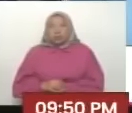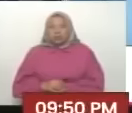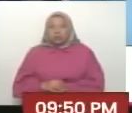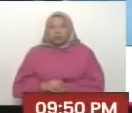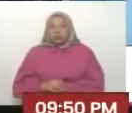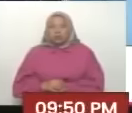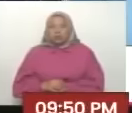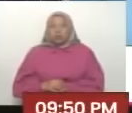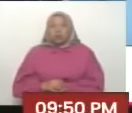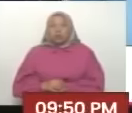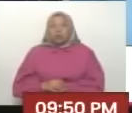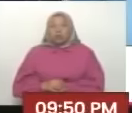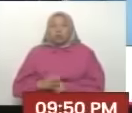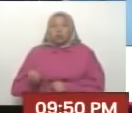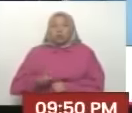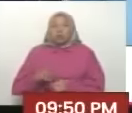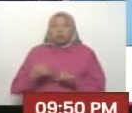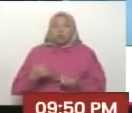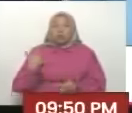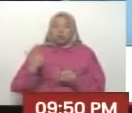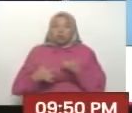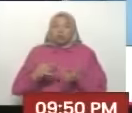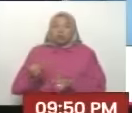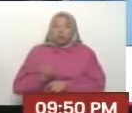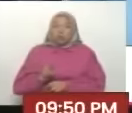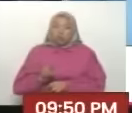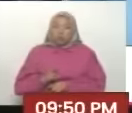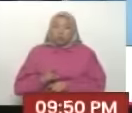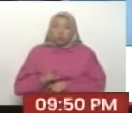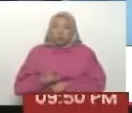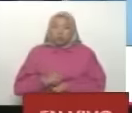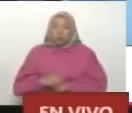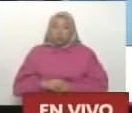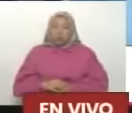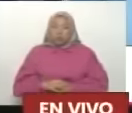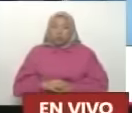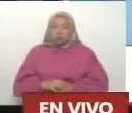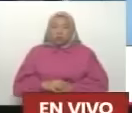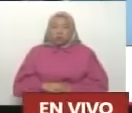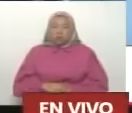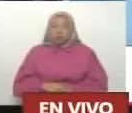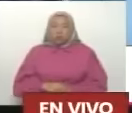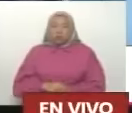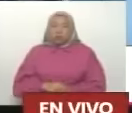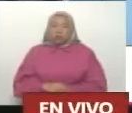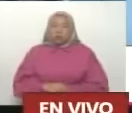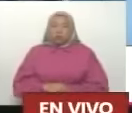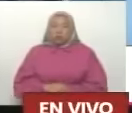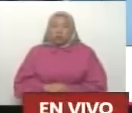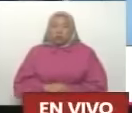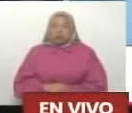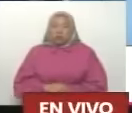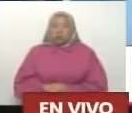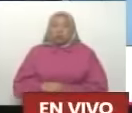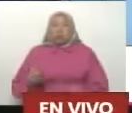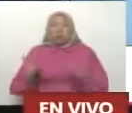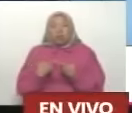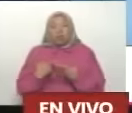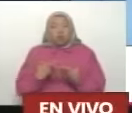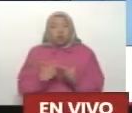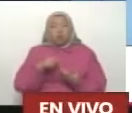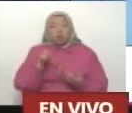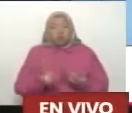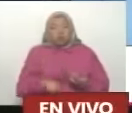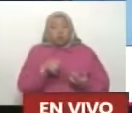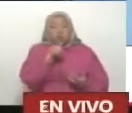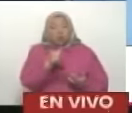yo vengo hablando de construir un nuevo sistema comunicacional. Porque agarré Ramón en una tesis